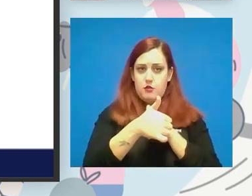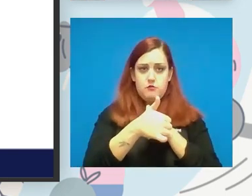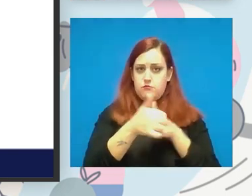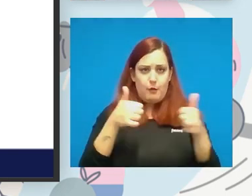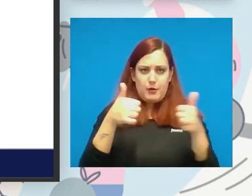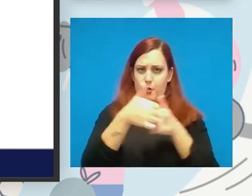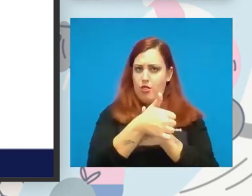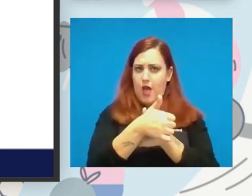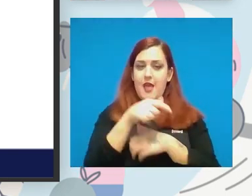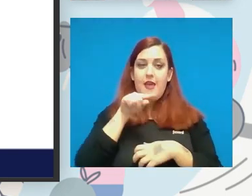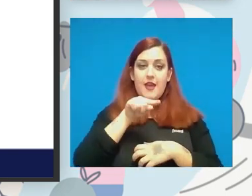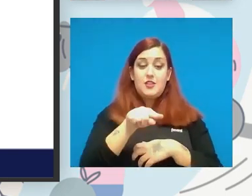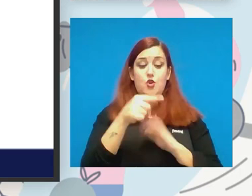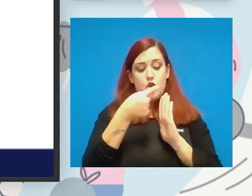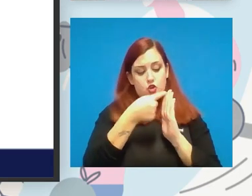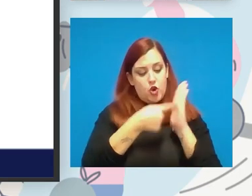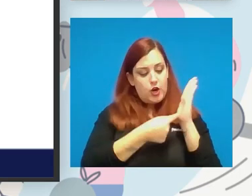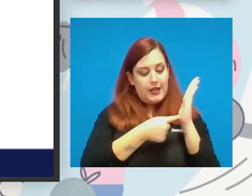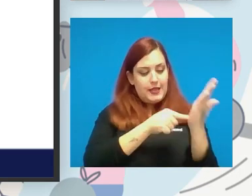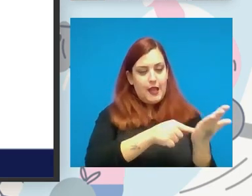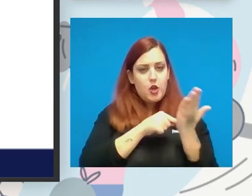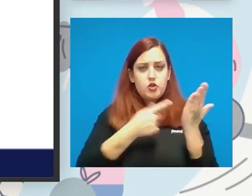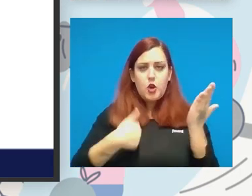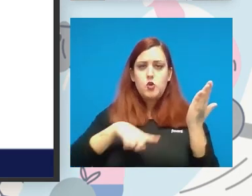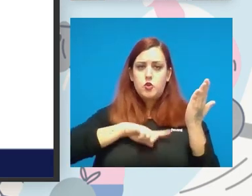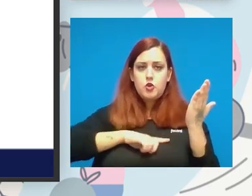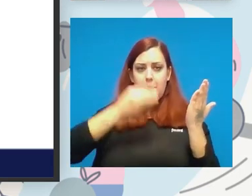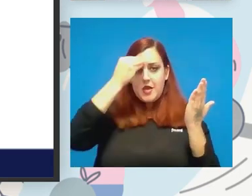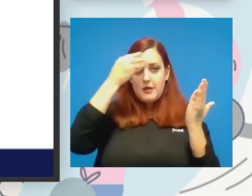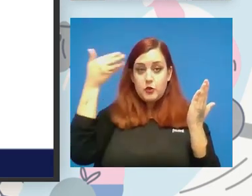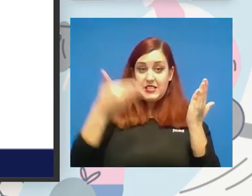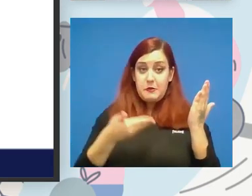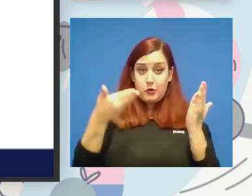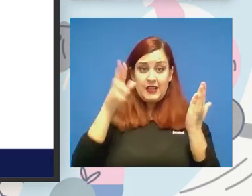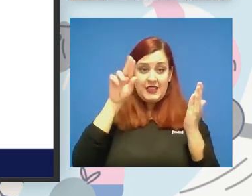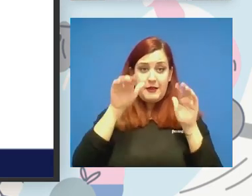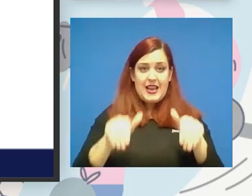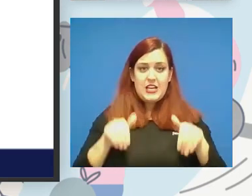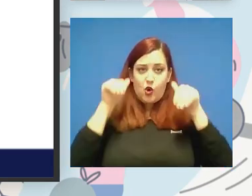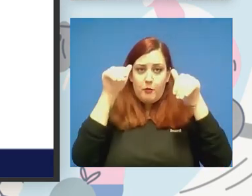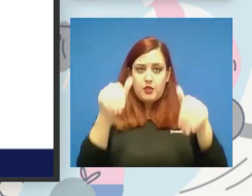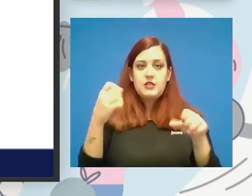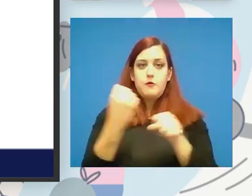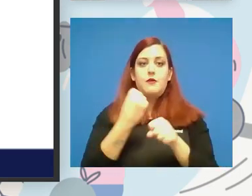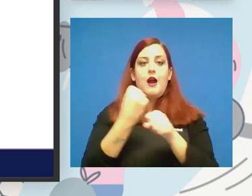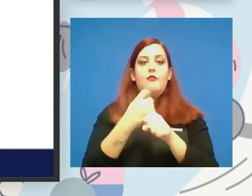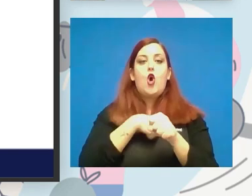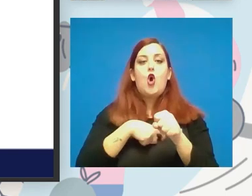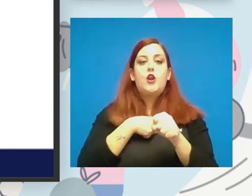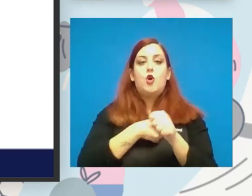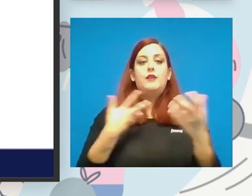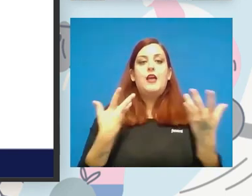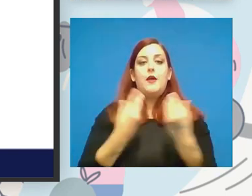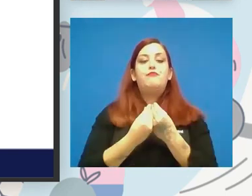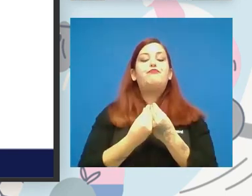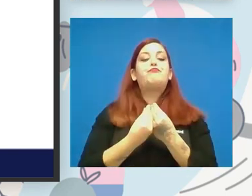vista es decir esos son criterios que nosotros remarcamos y en las convocatorias incluso las estamos trabajando con el comité paralímpico